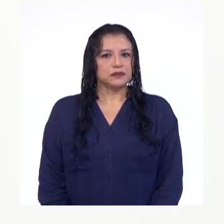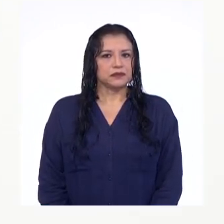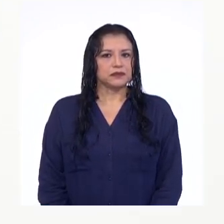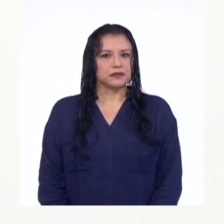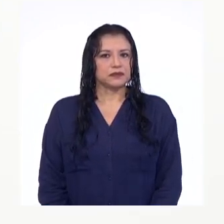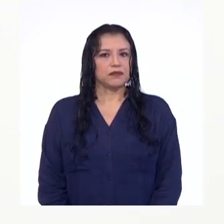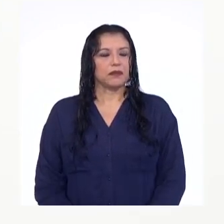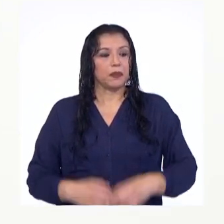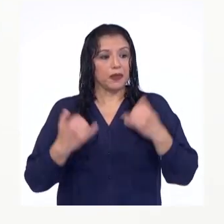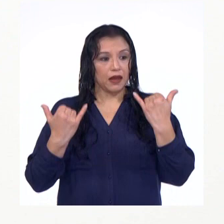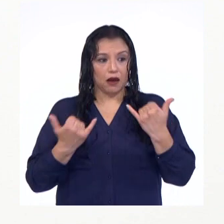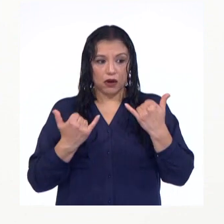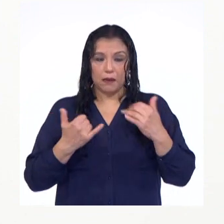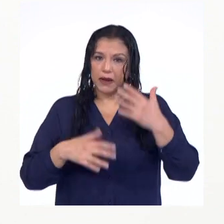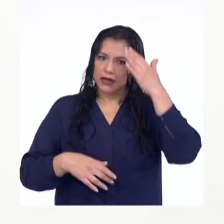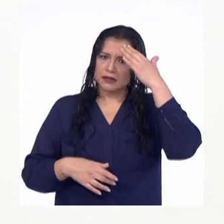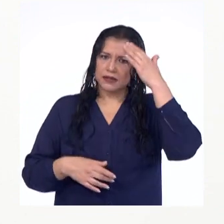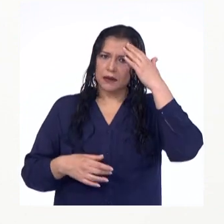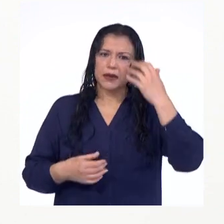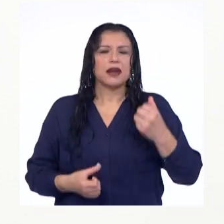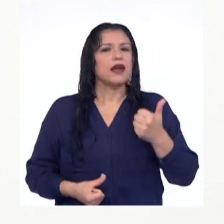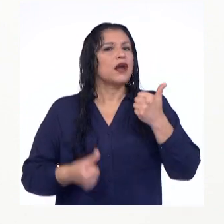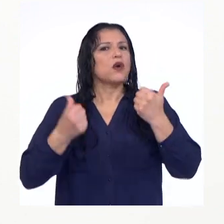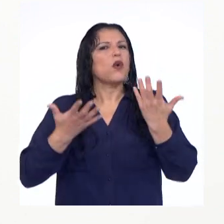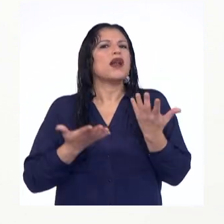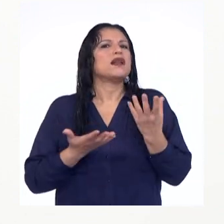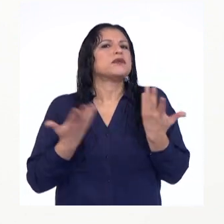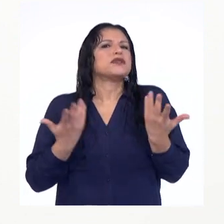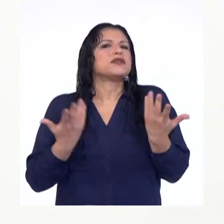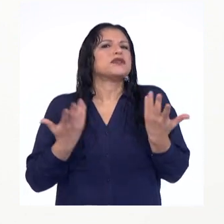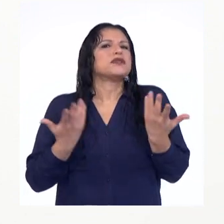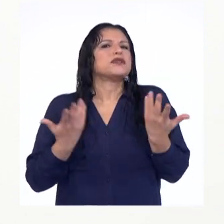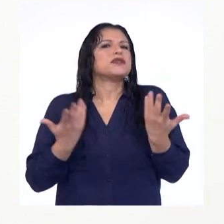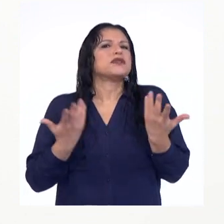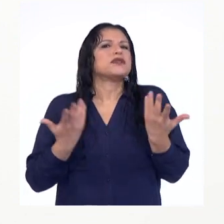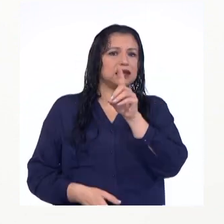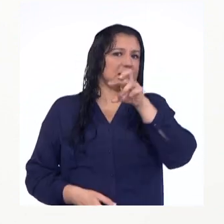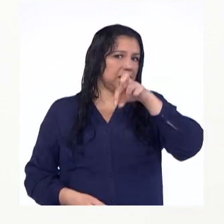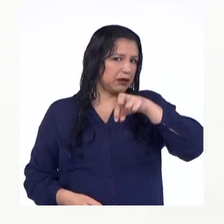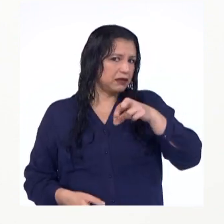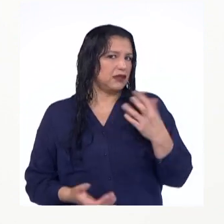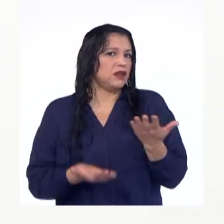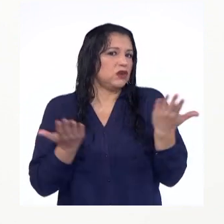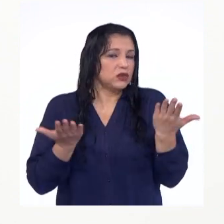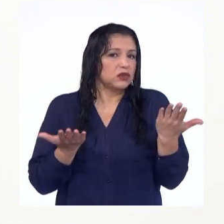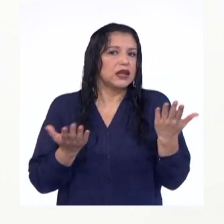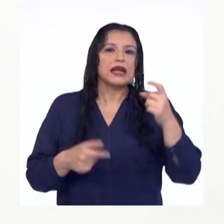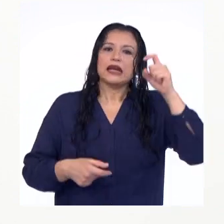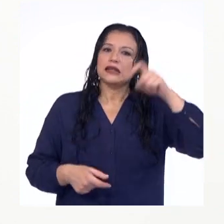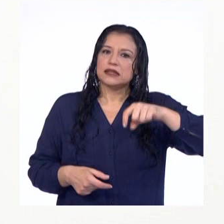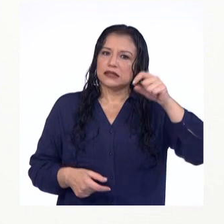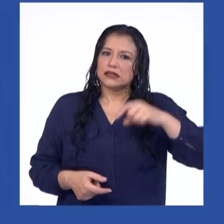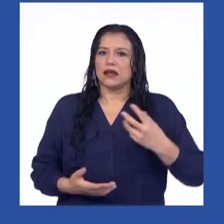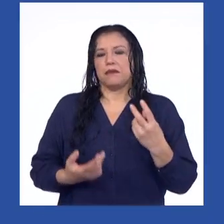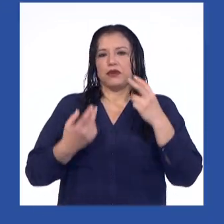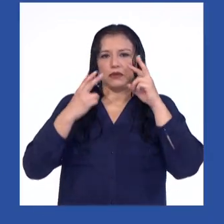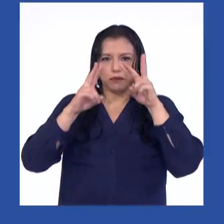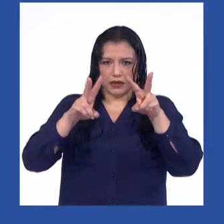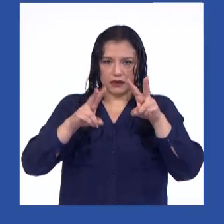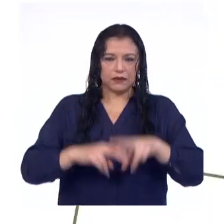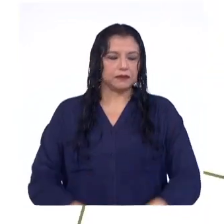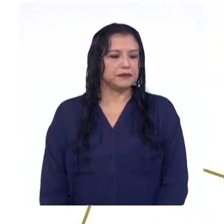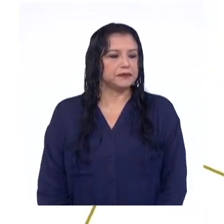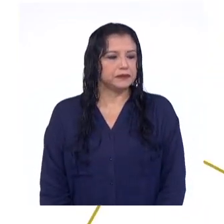Ahora, para calcular la posición de los cuartiles de 5 centímetros, debemos tener en cuenta lo siguiente.